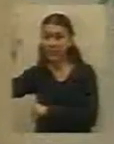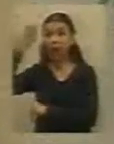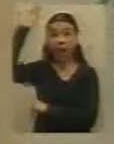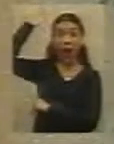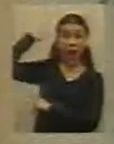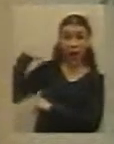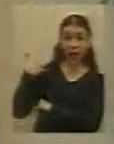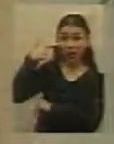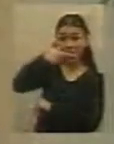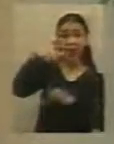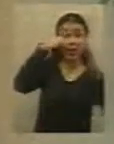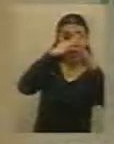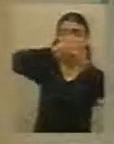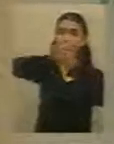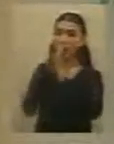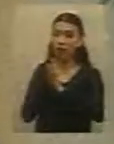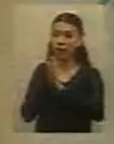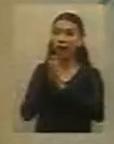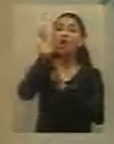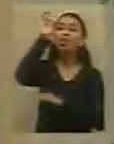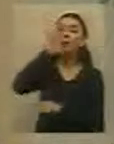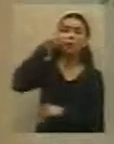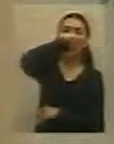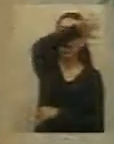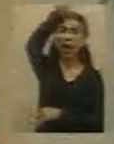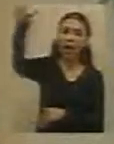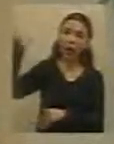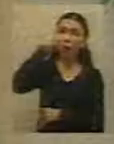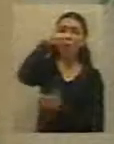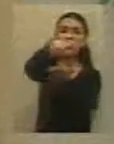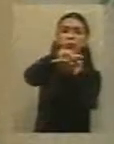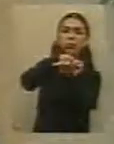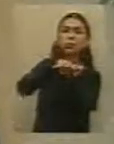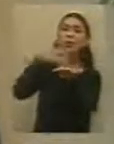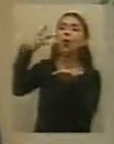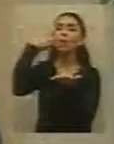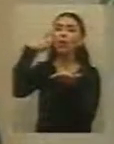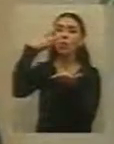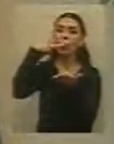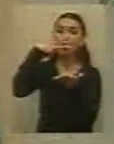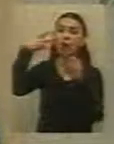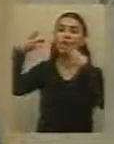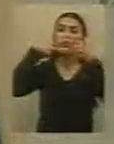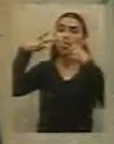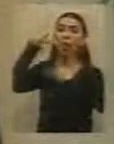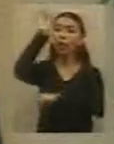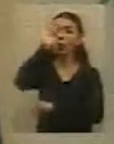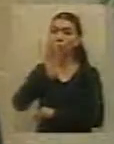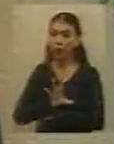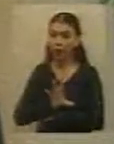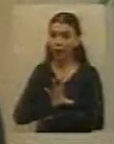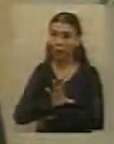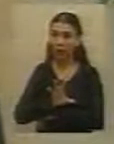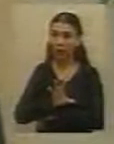zona para producir tabaco de la finca El Pongo. Por una decisión política, se decidió hacer el